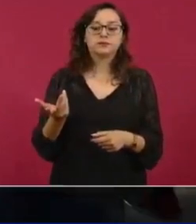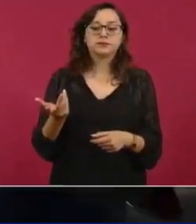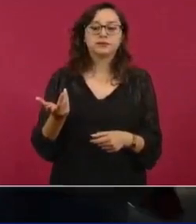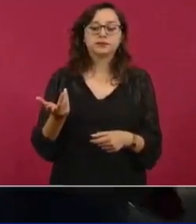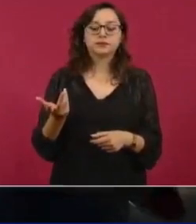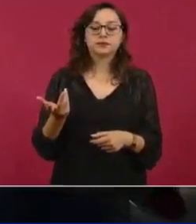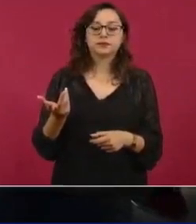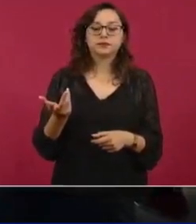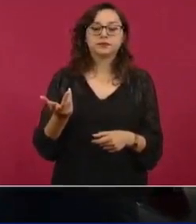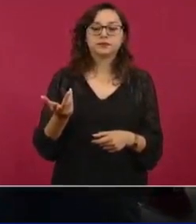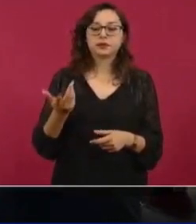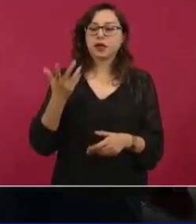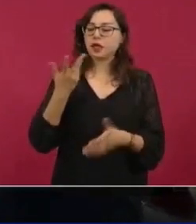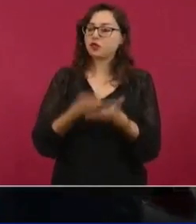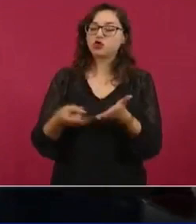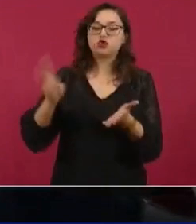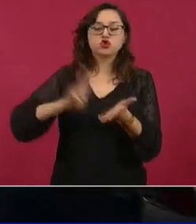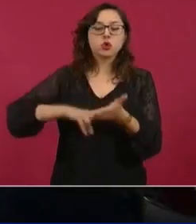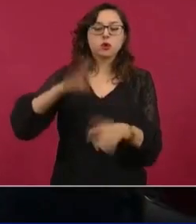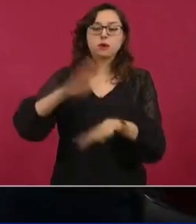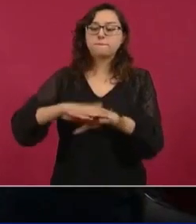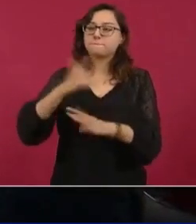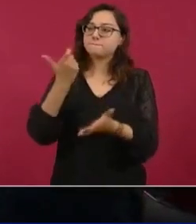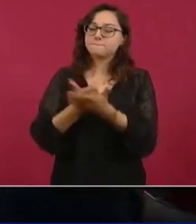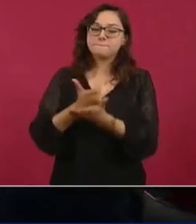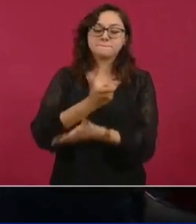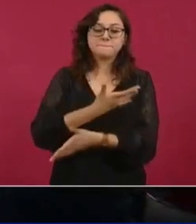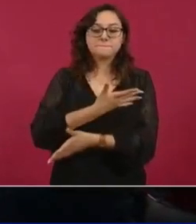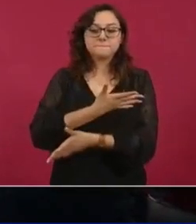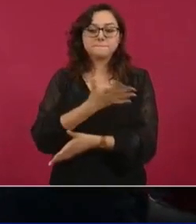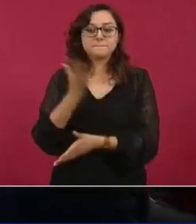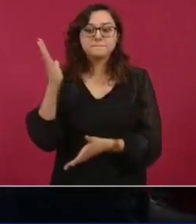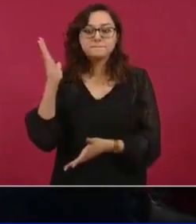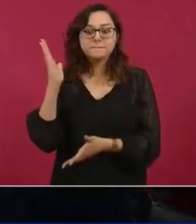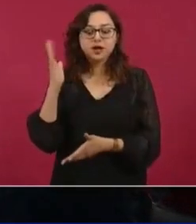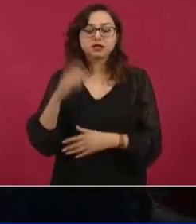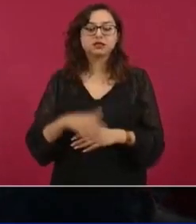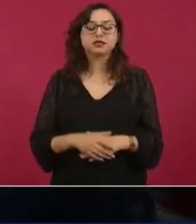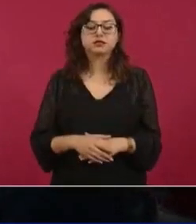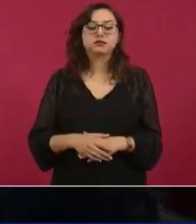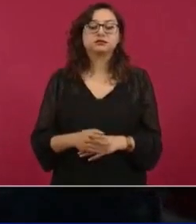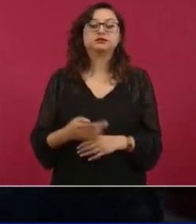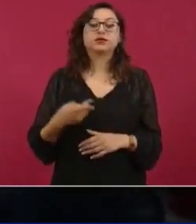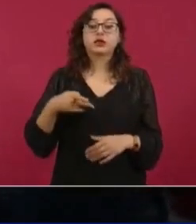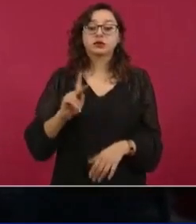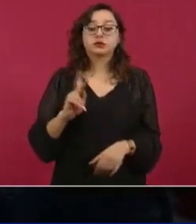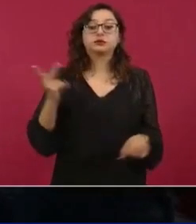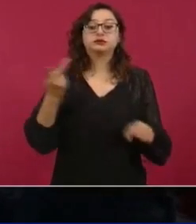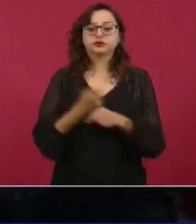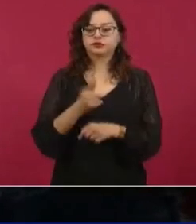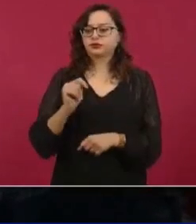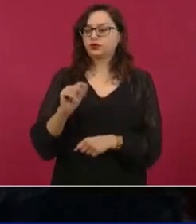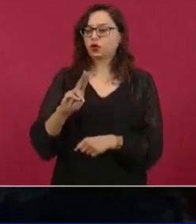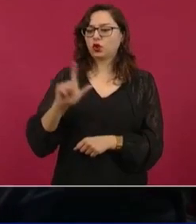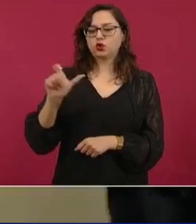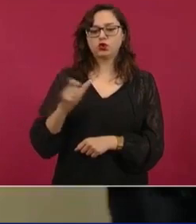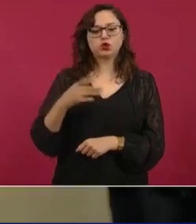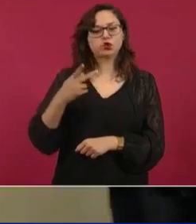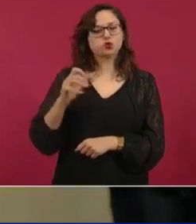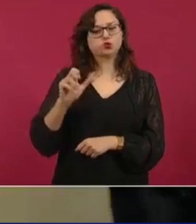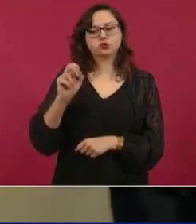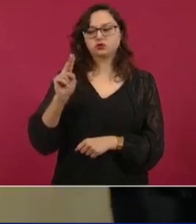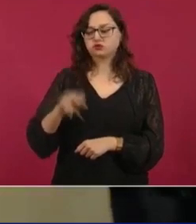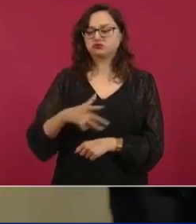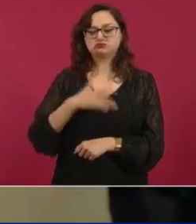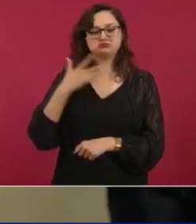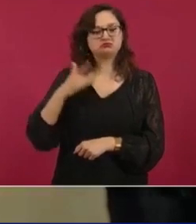a más precio. Pero no todos se han dejado. Tuxpan le canceló el contrato después de